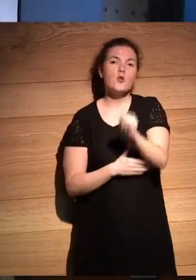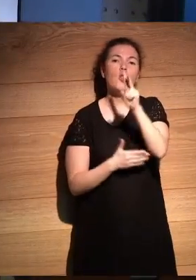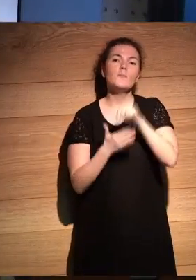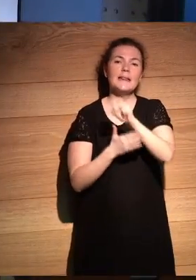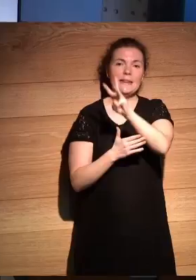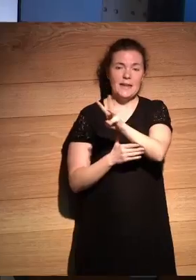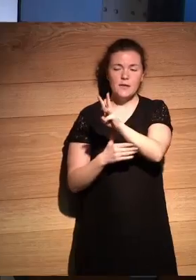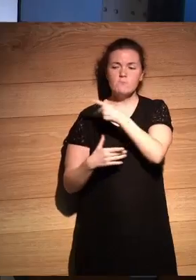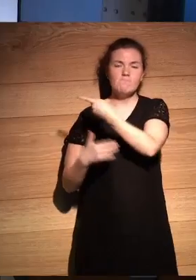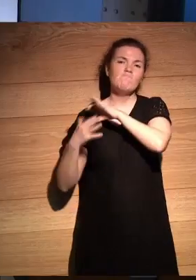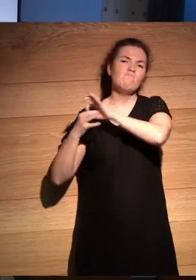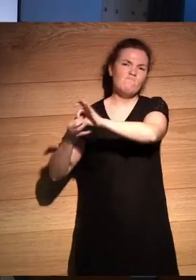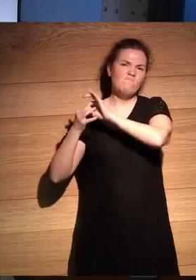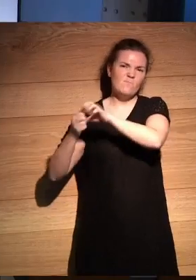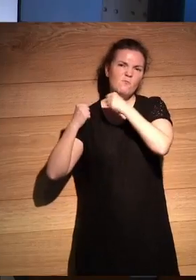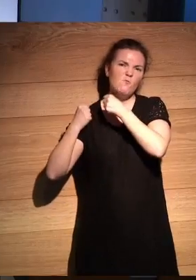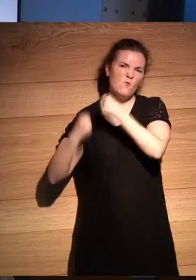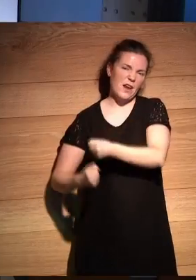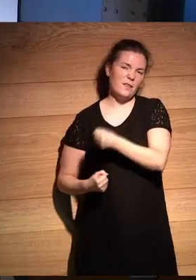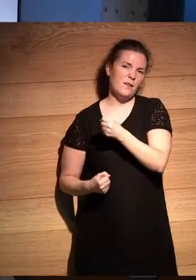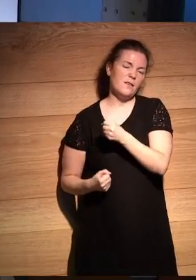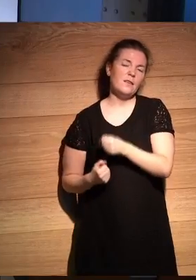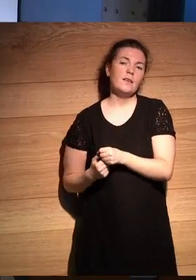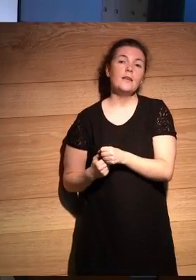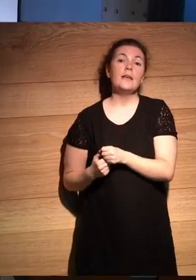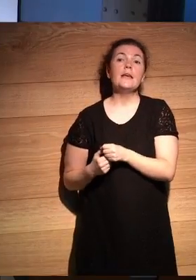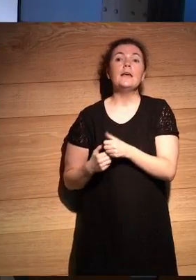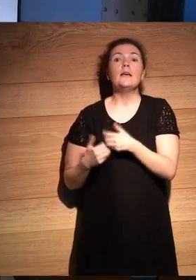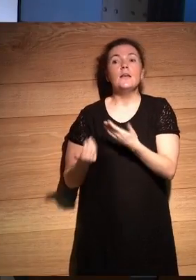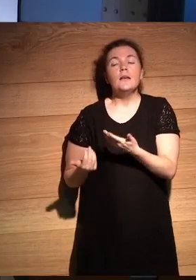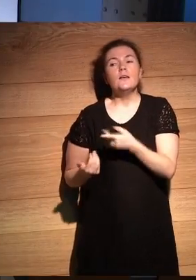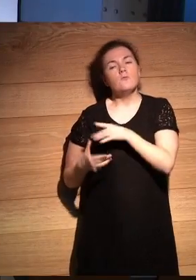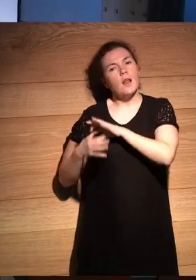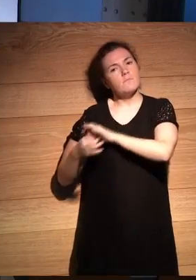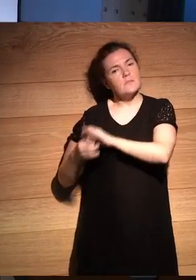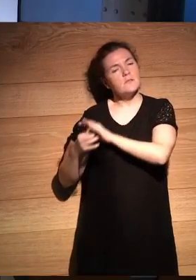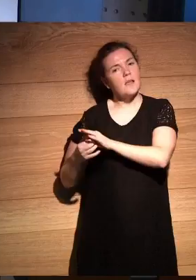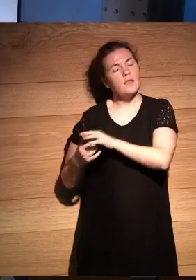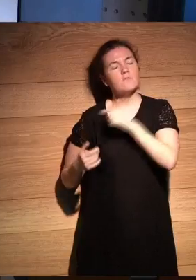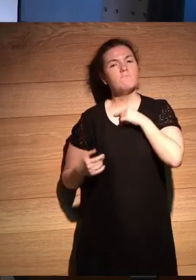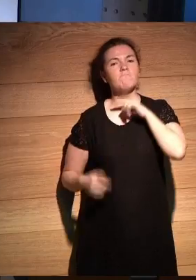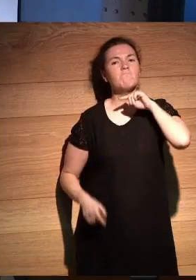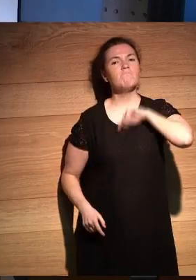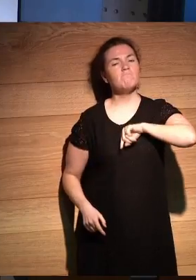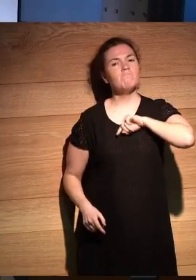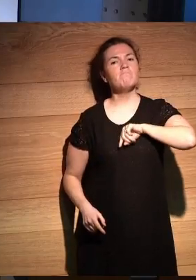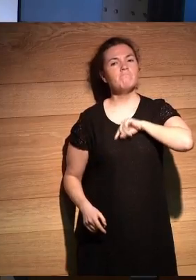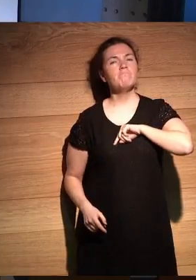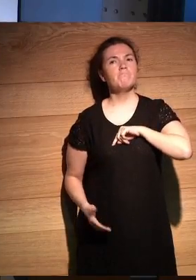fuimos muy amigos durante cuatro años y es una amistad de la que yo estoy muy muy